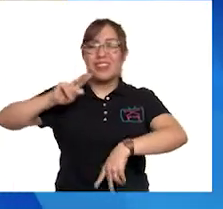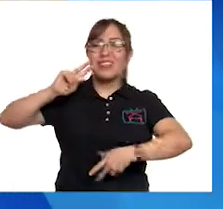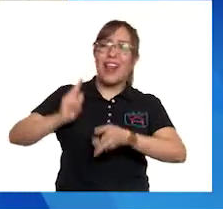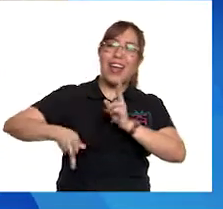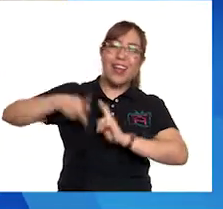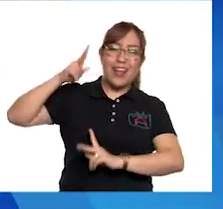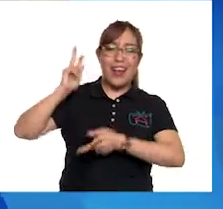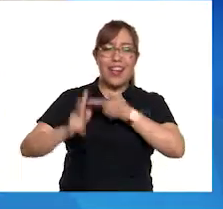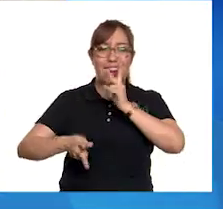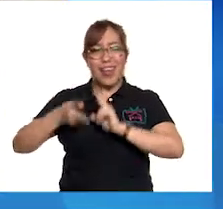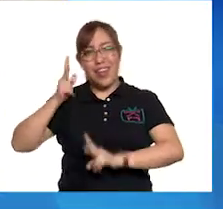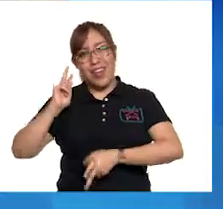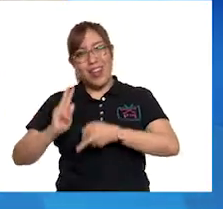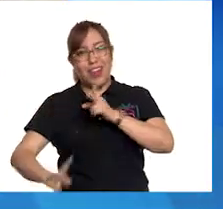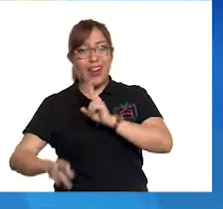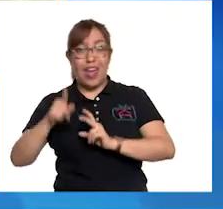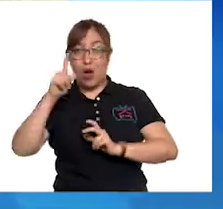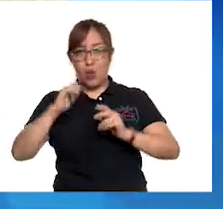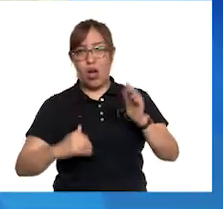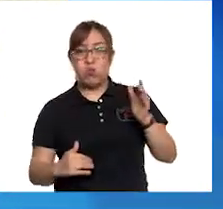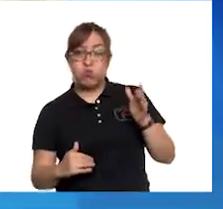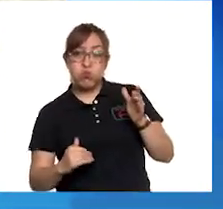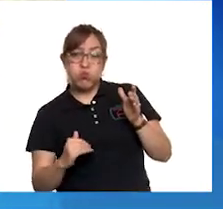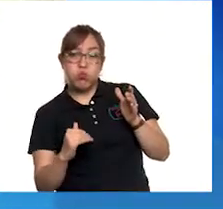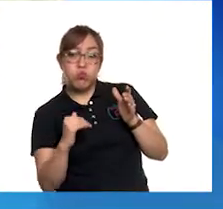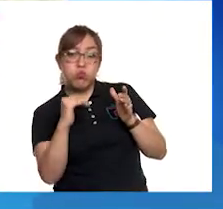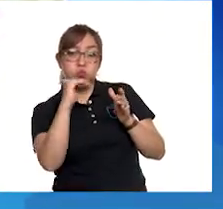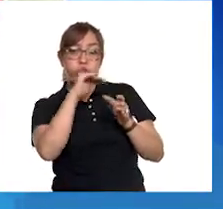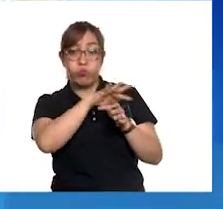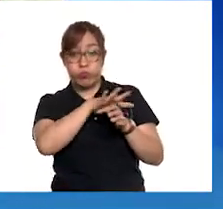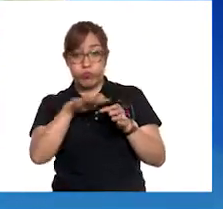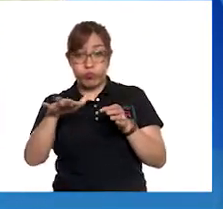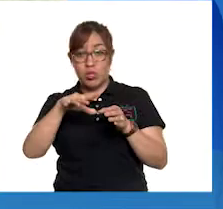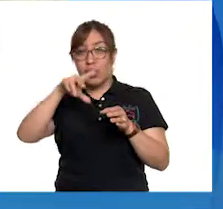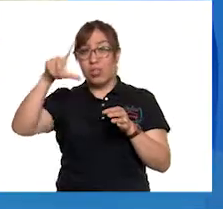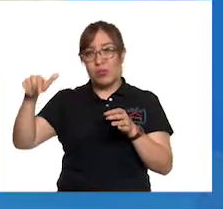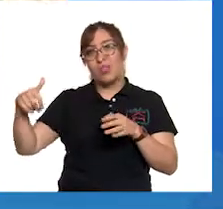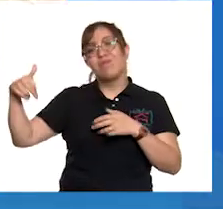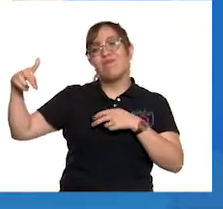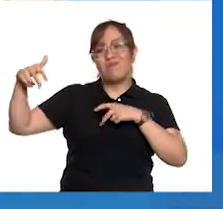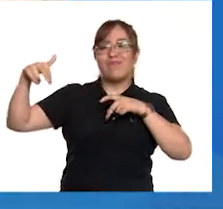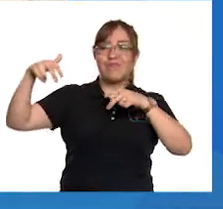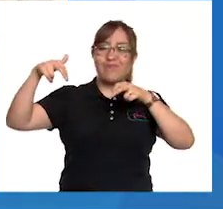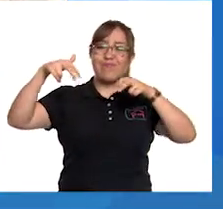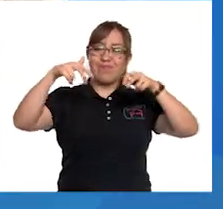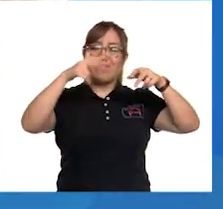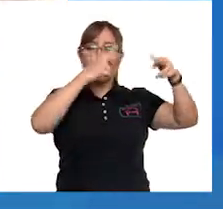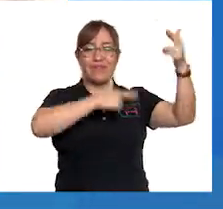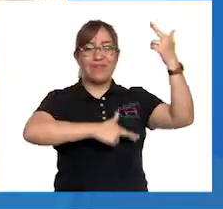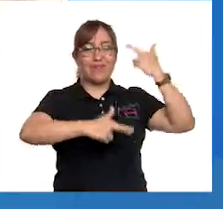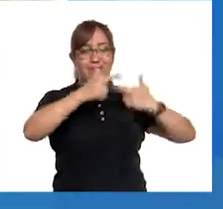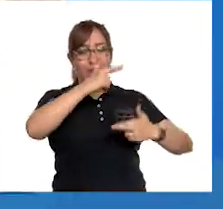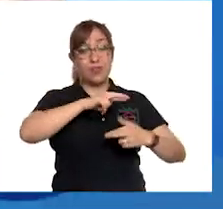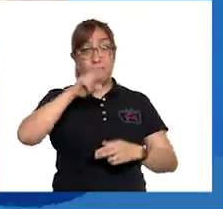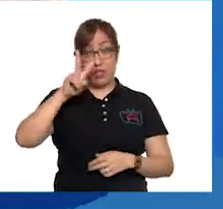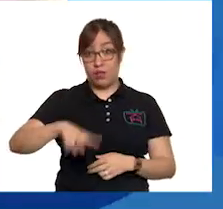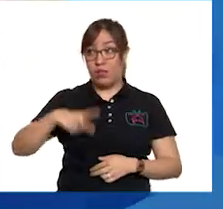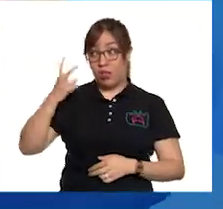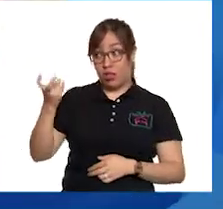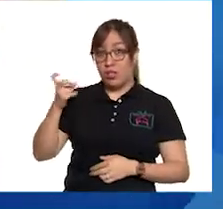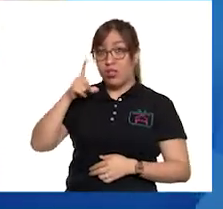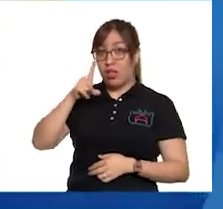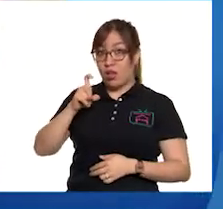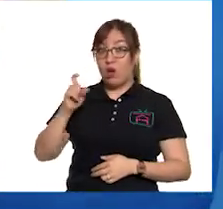mientras llenamos nuestras cubetas. Y después, a subir el cerro. Como es difícil acarrear el agua,